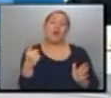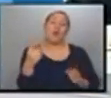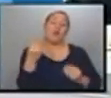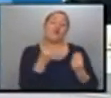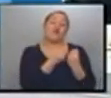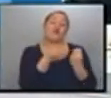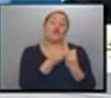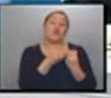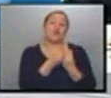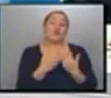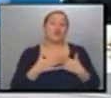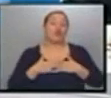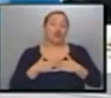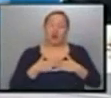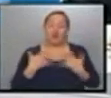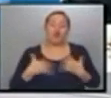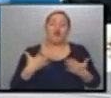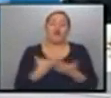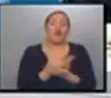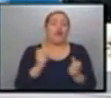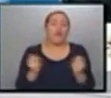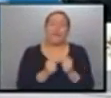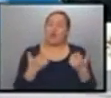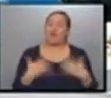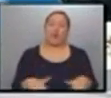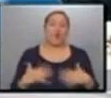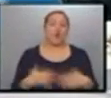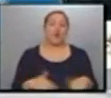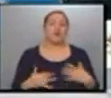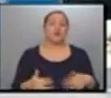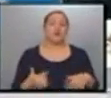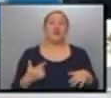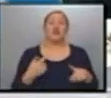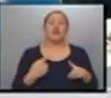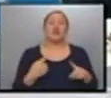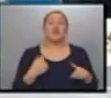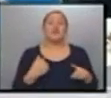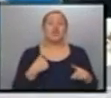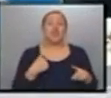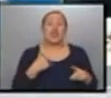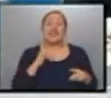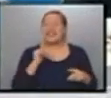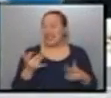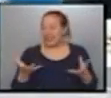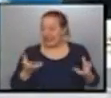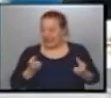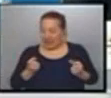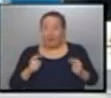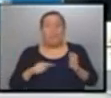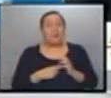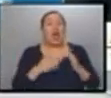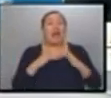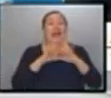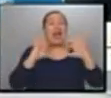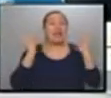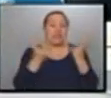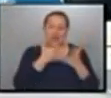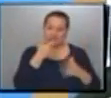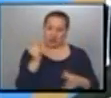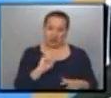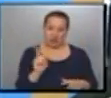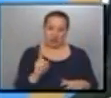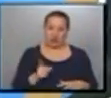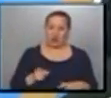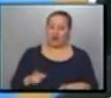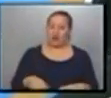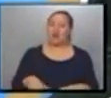yo por ejemplo soy muy friolento, ¿no? Ahorro, puedo ahorrar cualquier cosa menos la casa calentita. Vos sos gastador, digo,